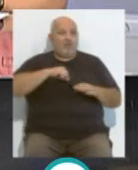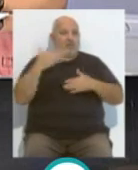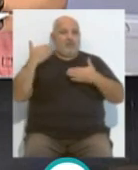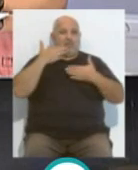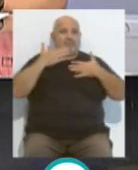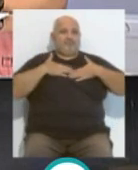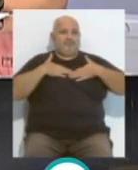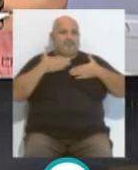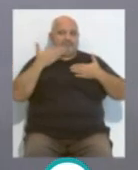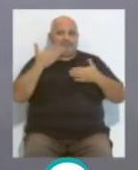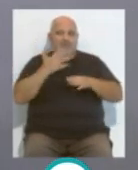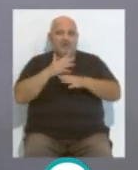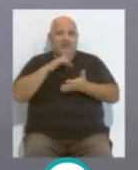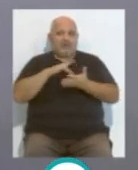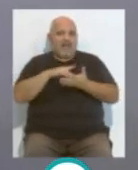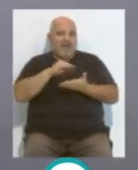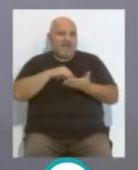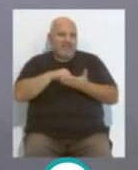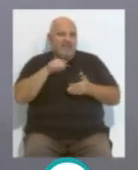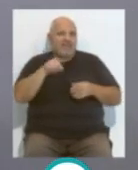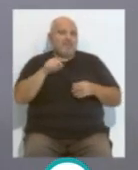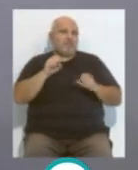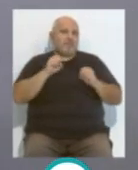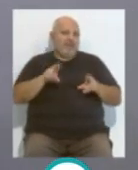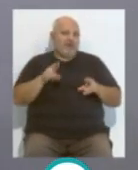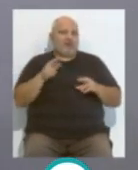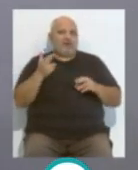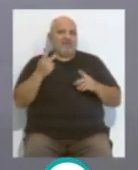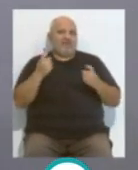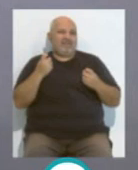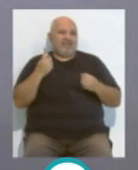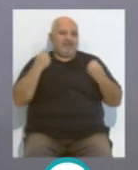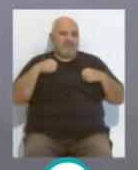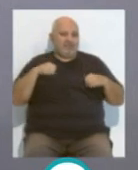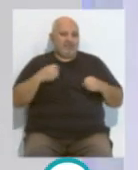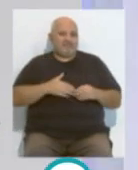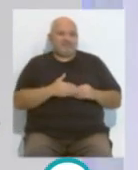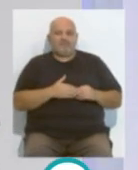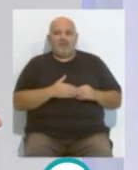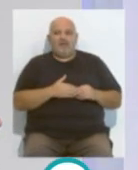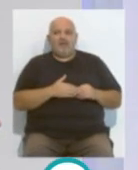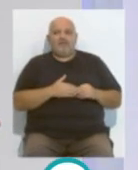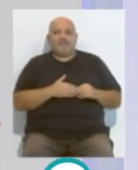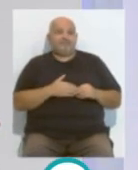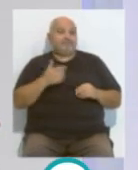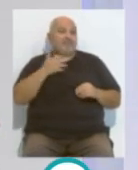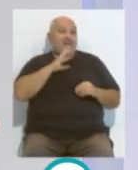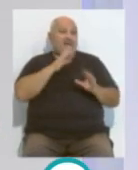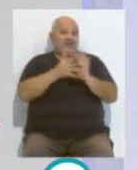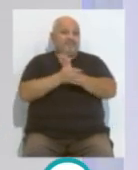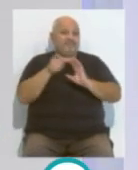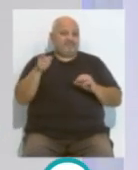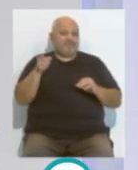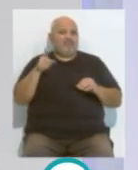pasarte de entrenamiento posiblemente es peor que estar falto de entrenamiento bueno como tú dices